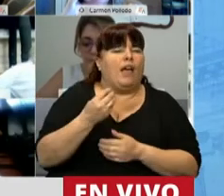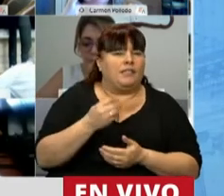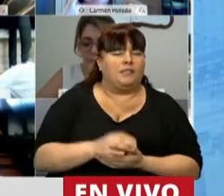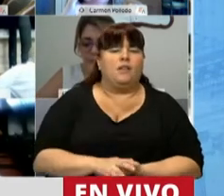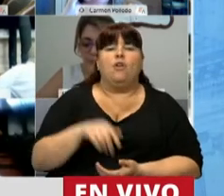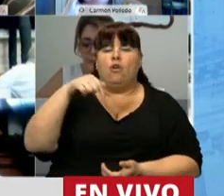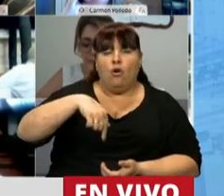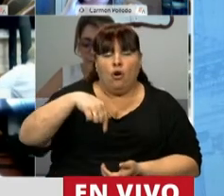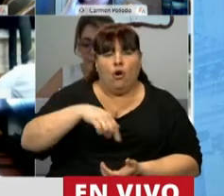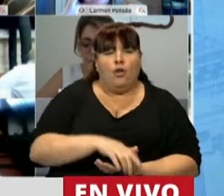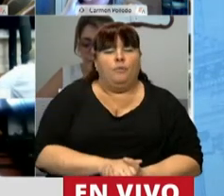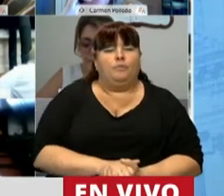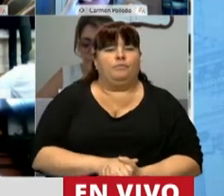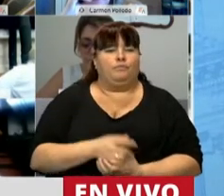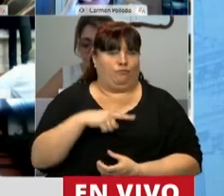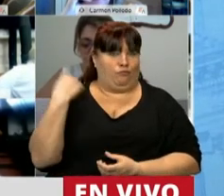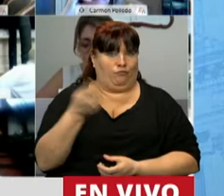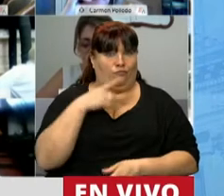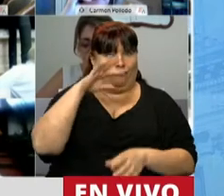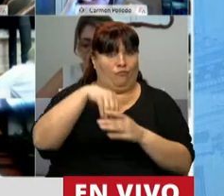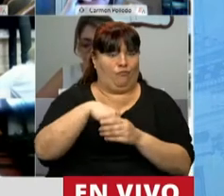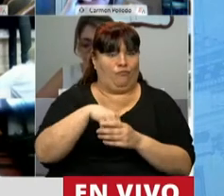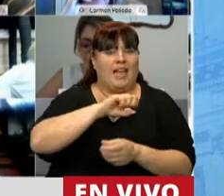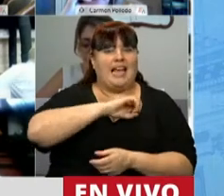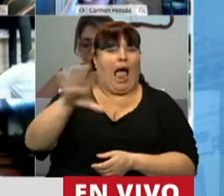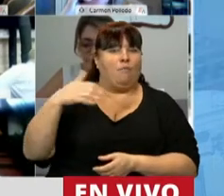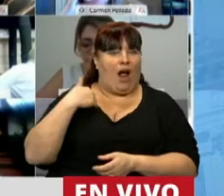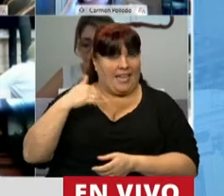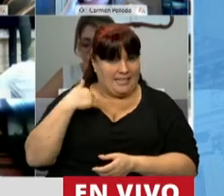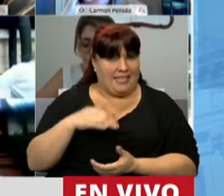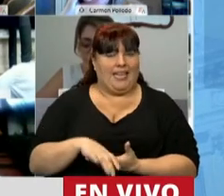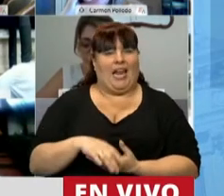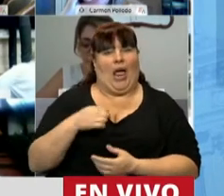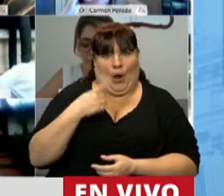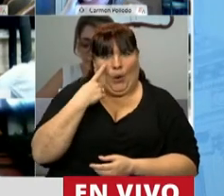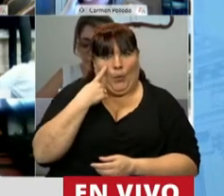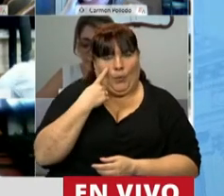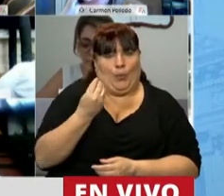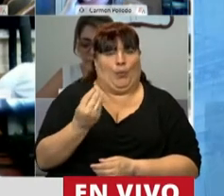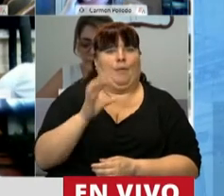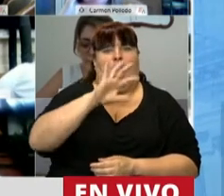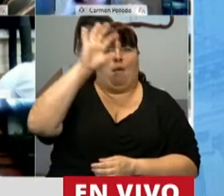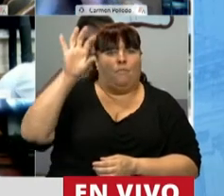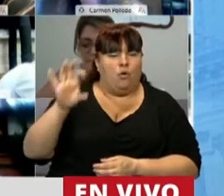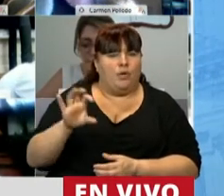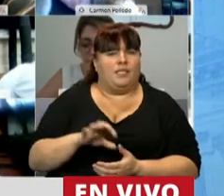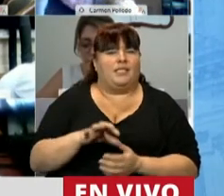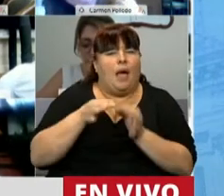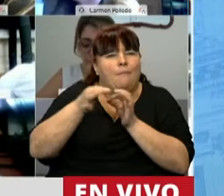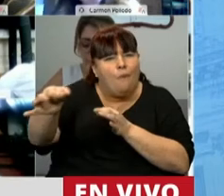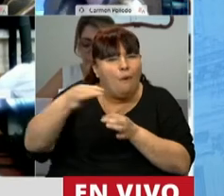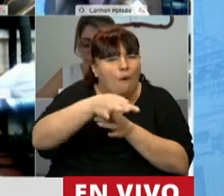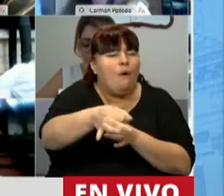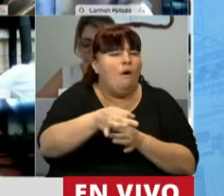Hoy, quienes somos parte del campo argentino, quienes vivimos en el interior de las